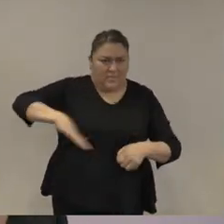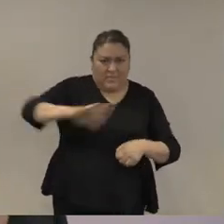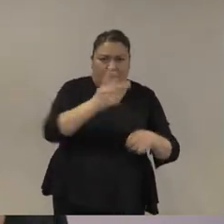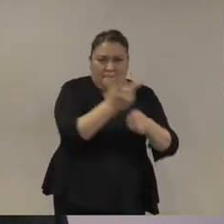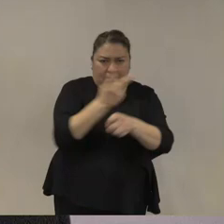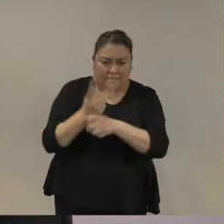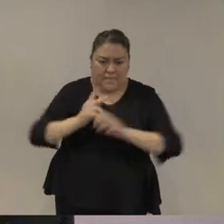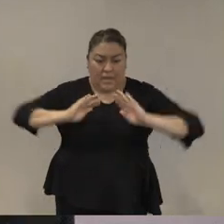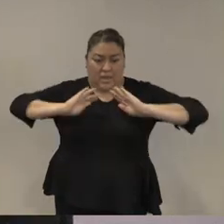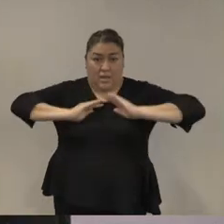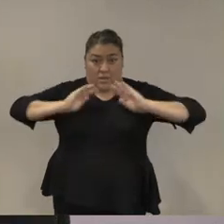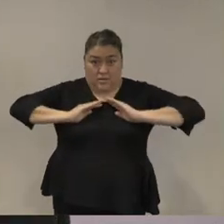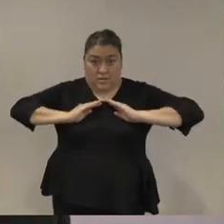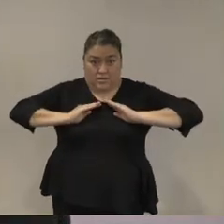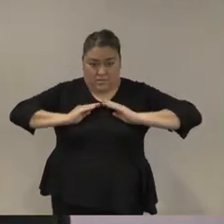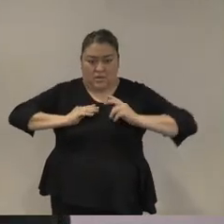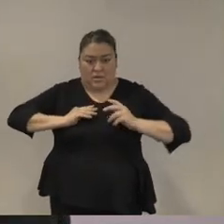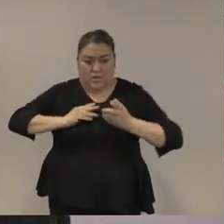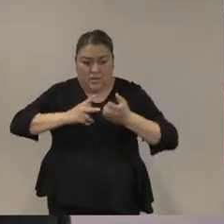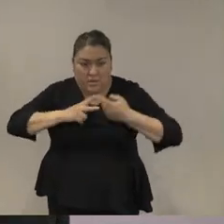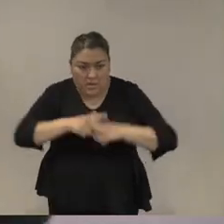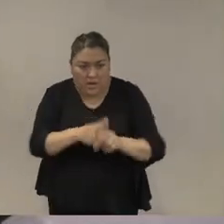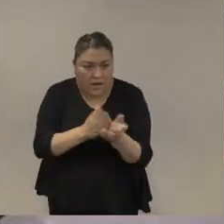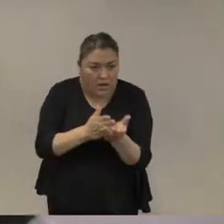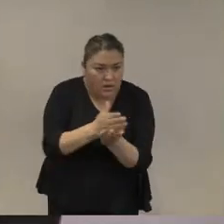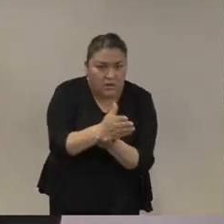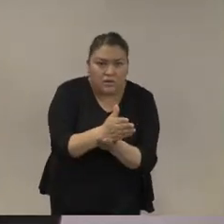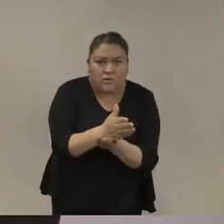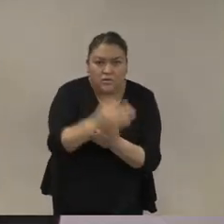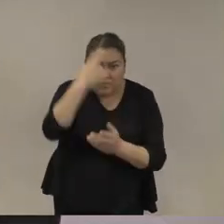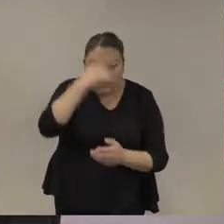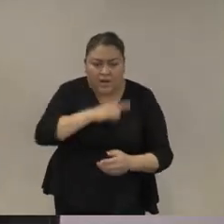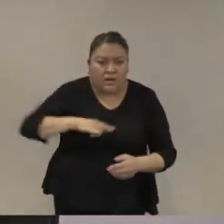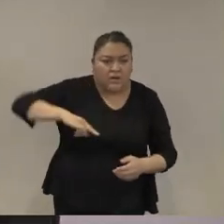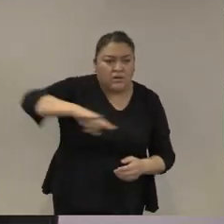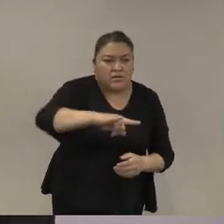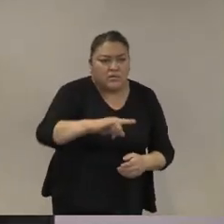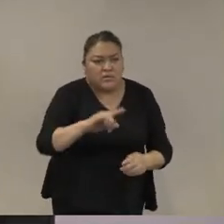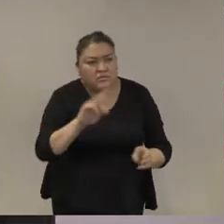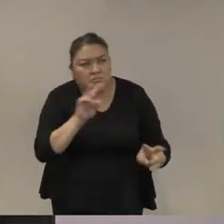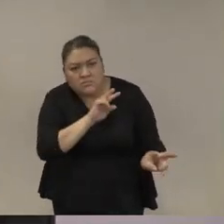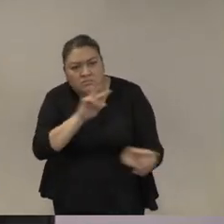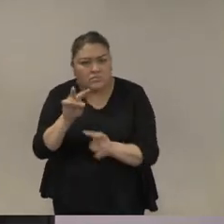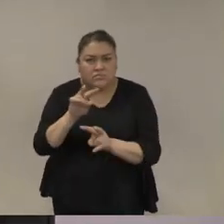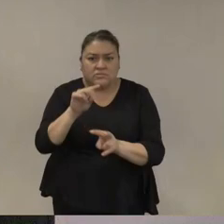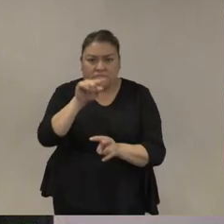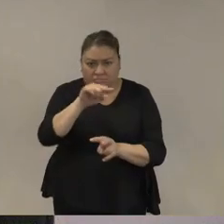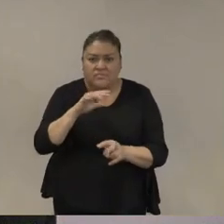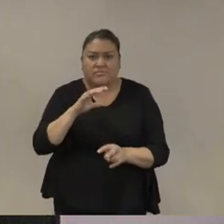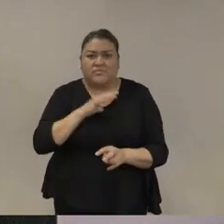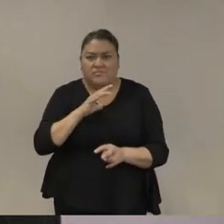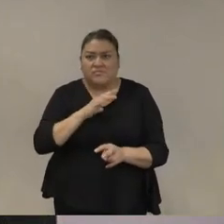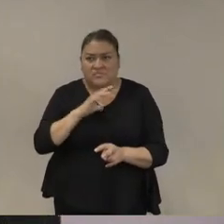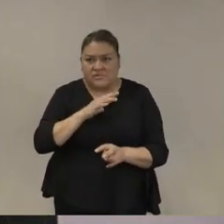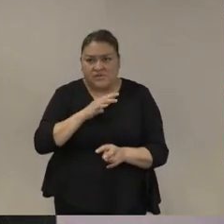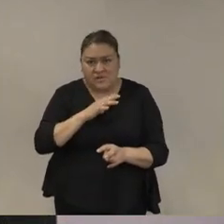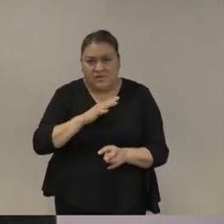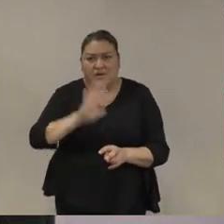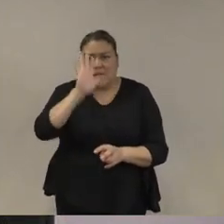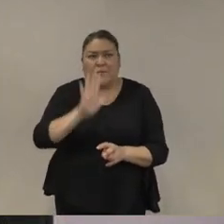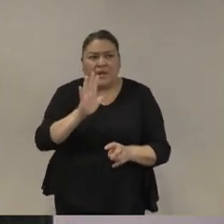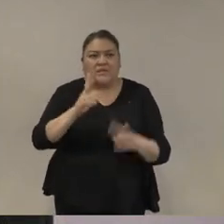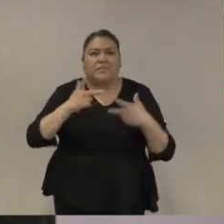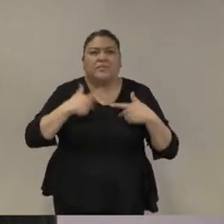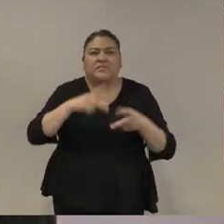intervención militar solamente hace con que haya una fragmentación del